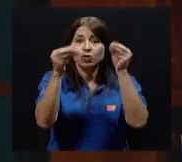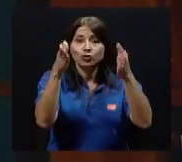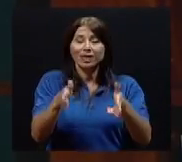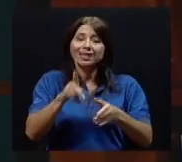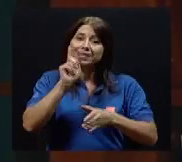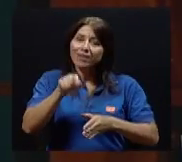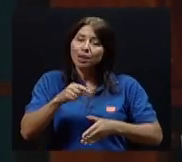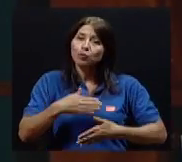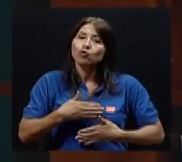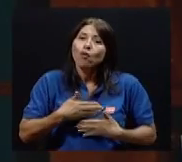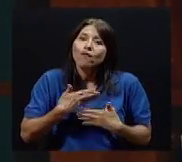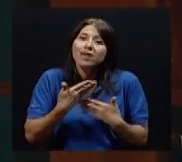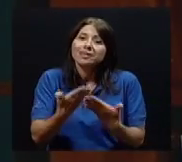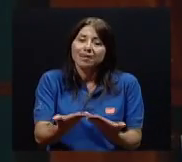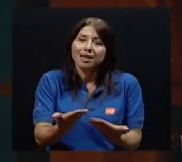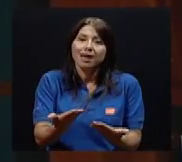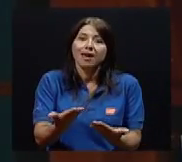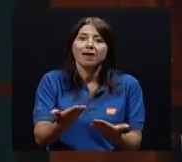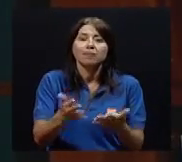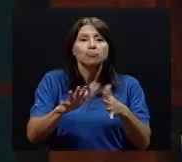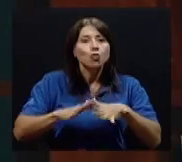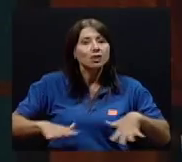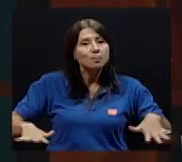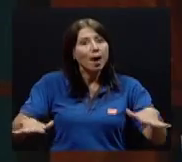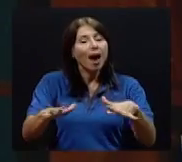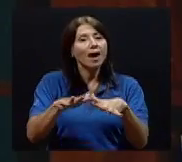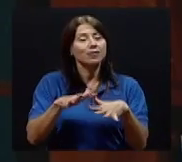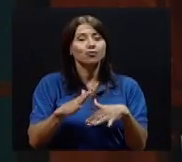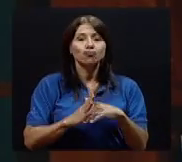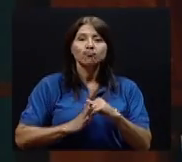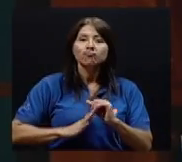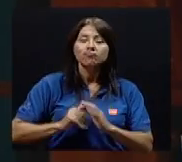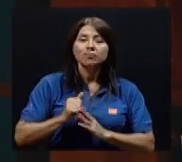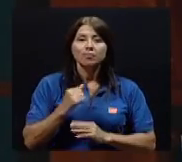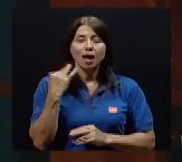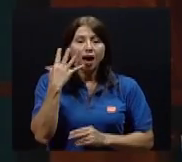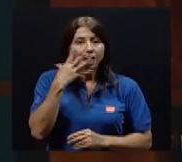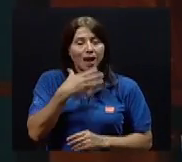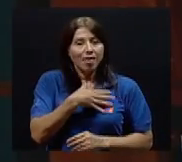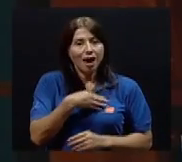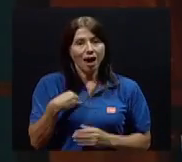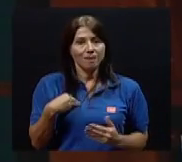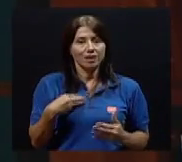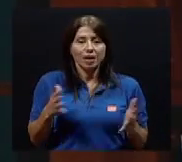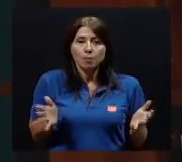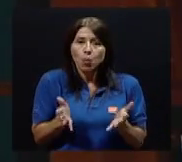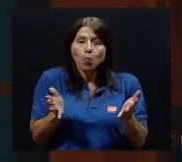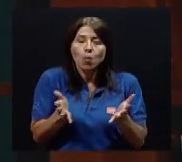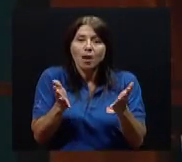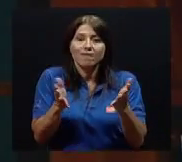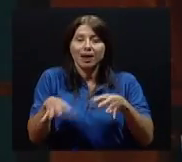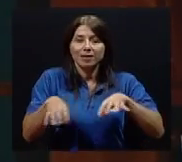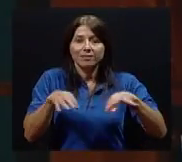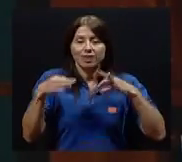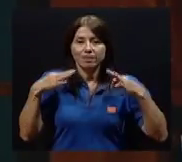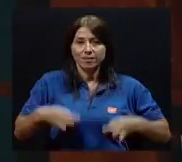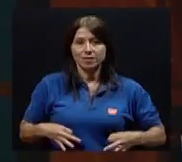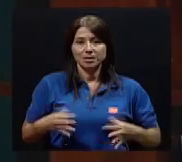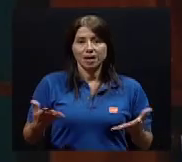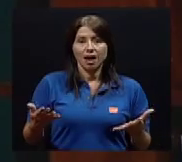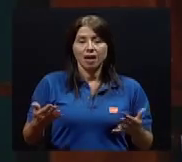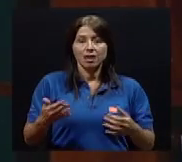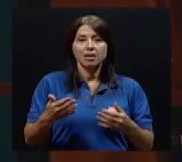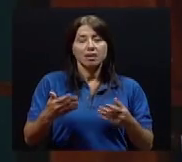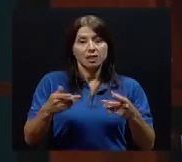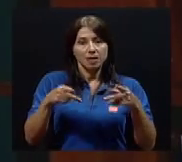un espacio que sea agradable, que promueva la práctica de actividad física y que permita a